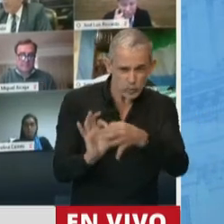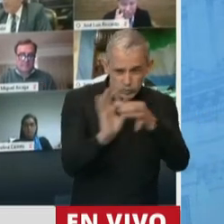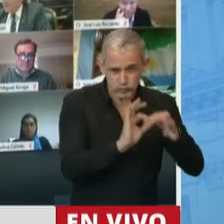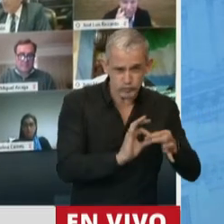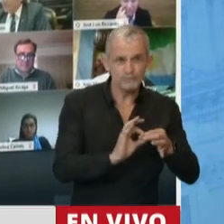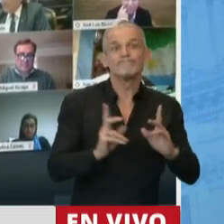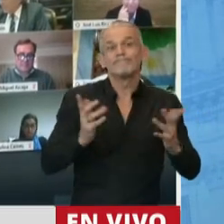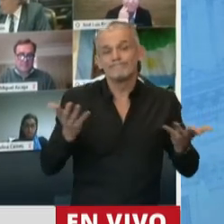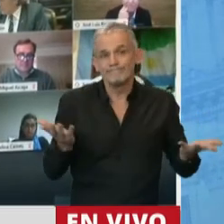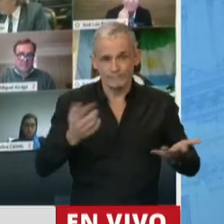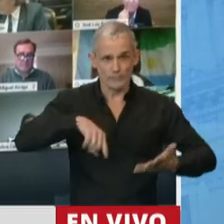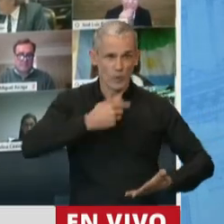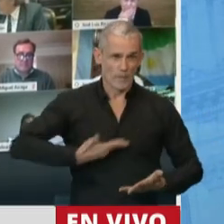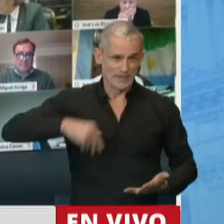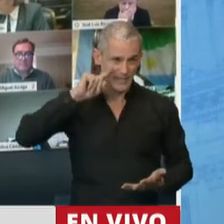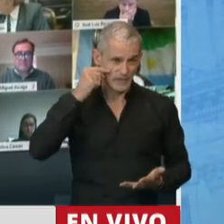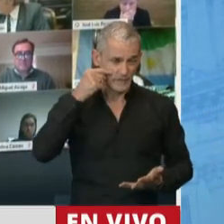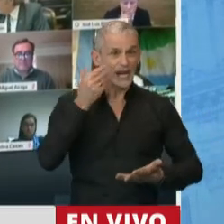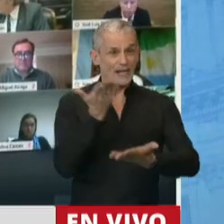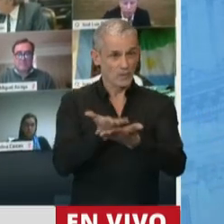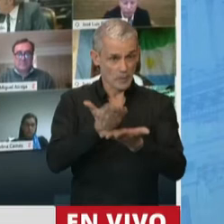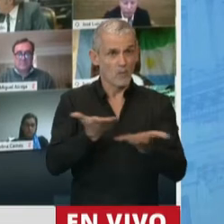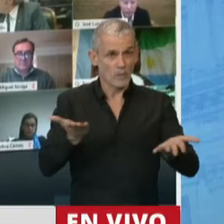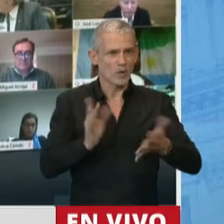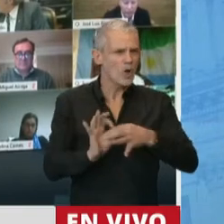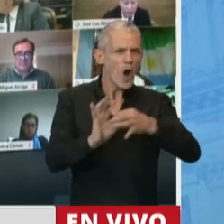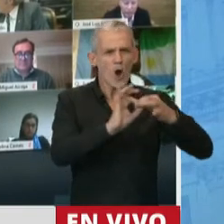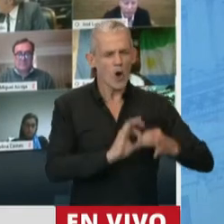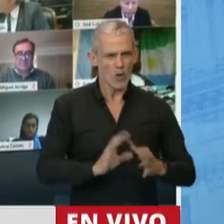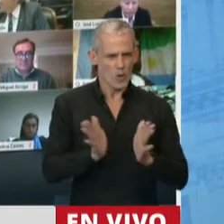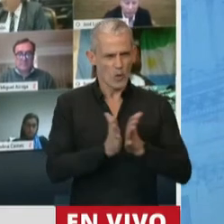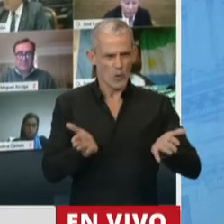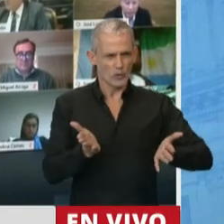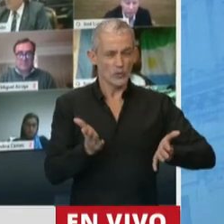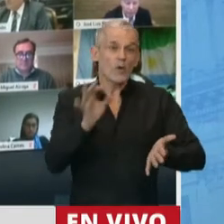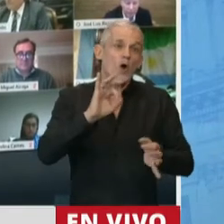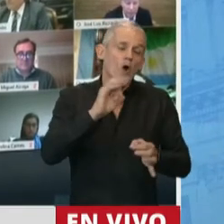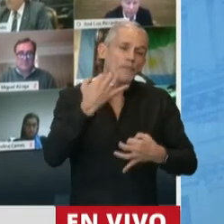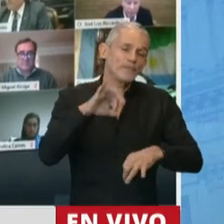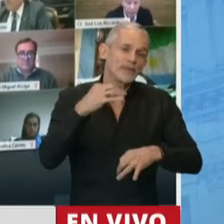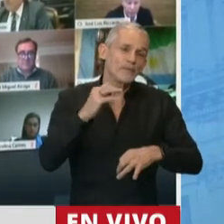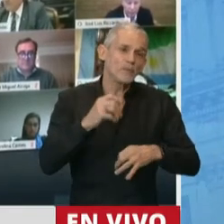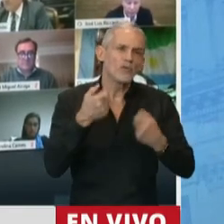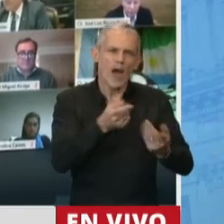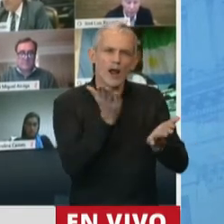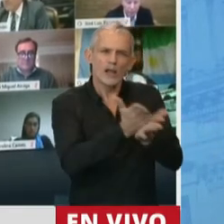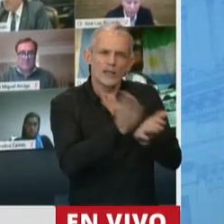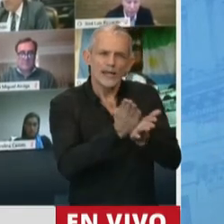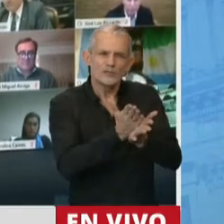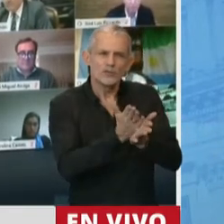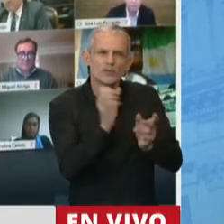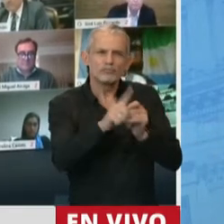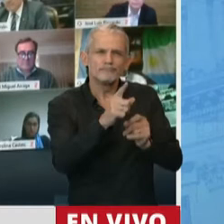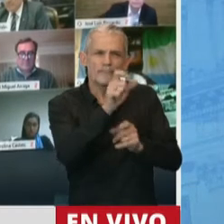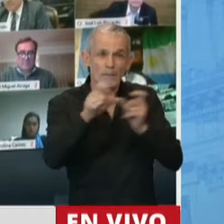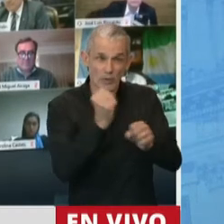viene proponiendo nuestro presidente y si en ese marco no hay que seguir asegurando los derechos de los trabajadores